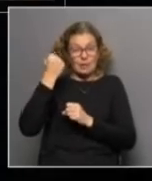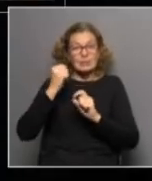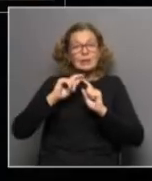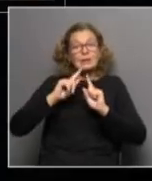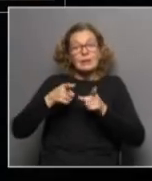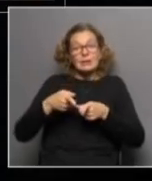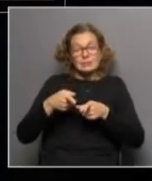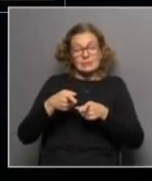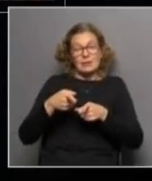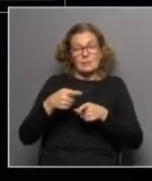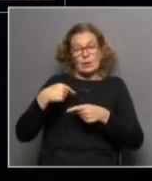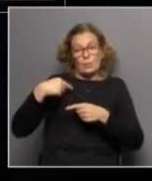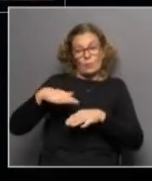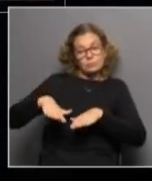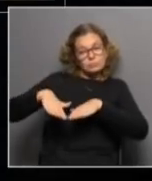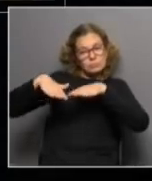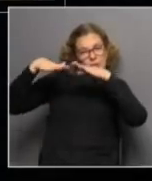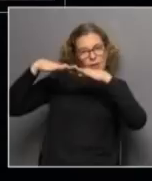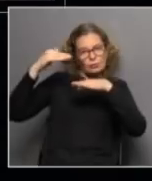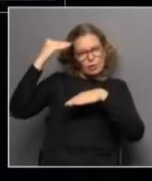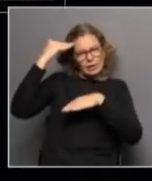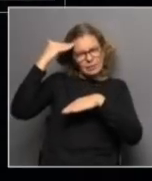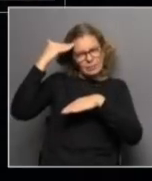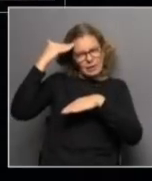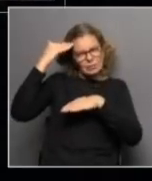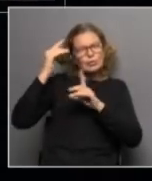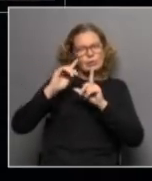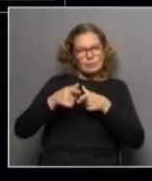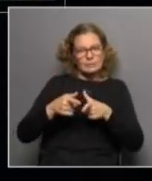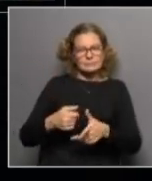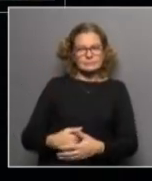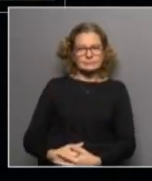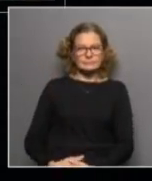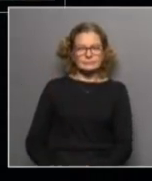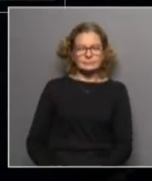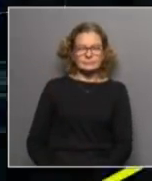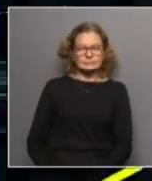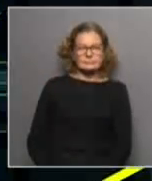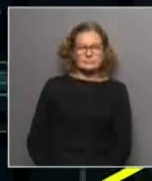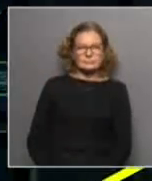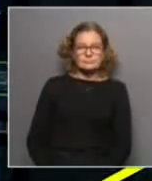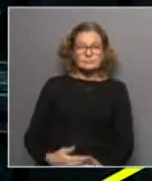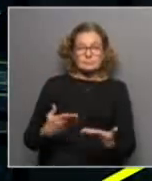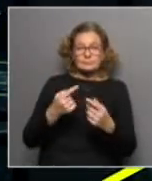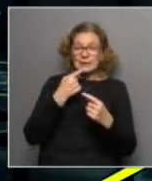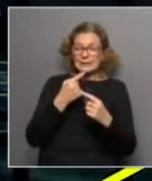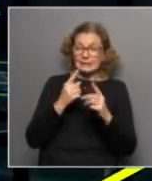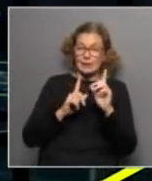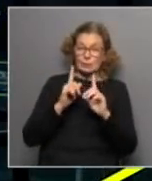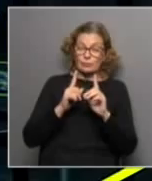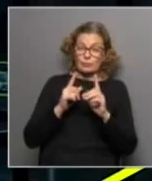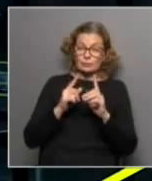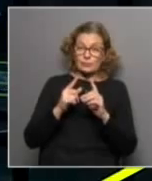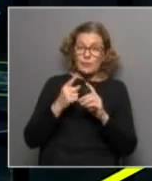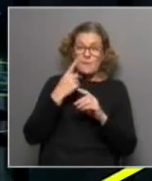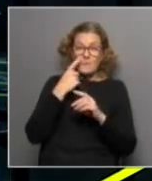en cuestiones de desarrollo cerebral de crecimiento ¿sabes Alejandra? que ahora nombraste unas cosas que bueno yo fui